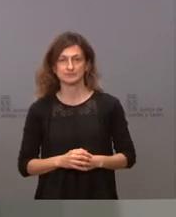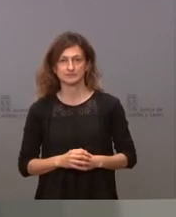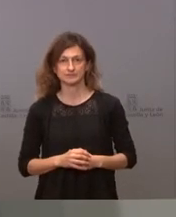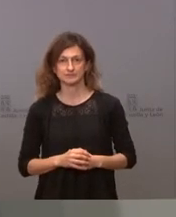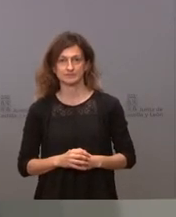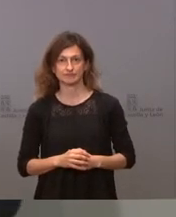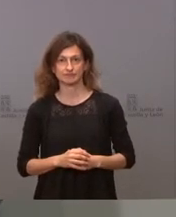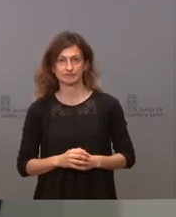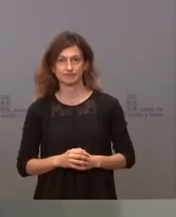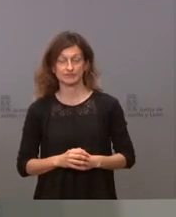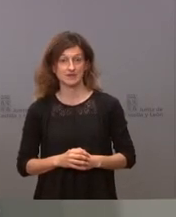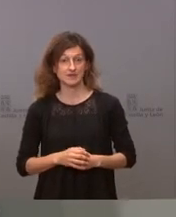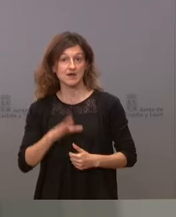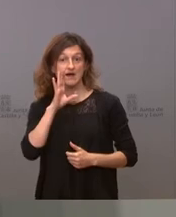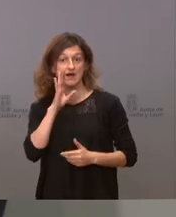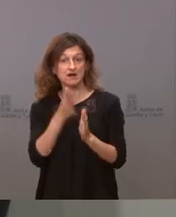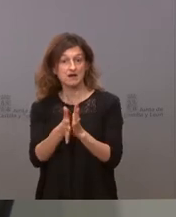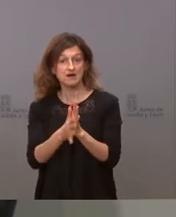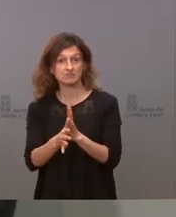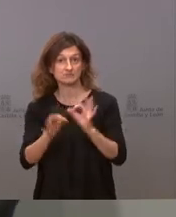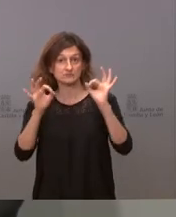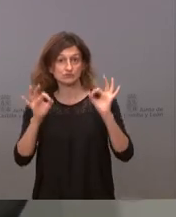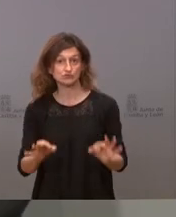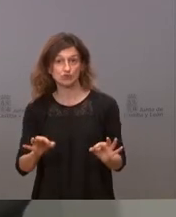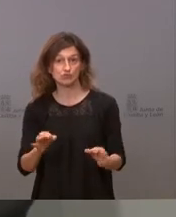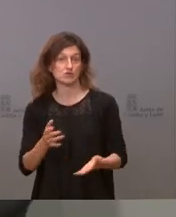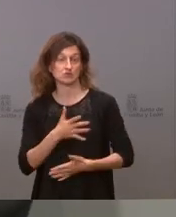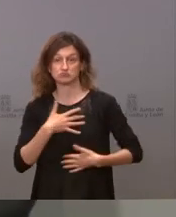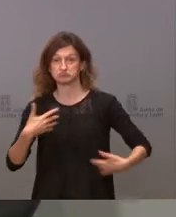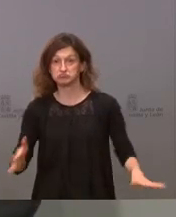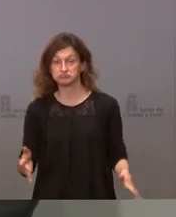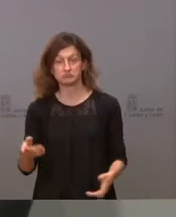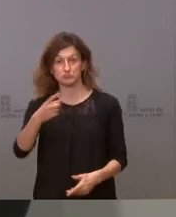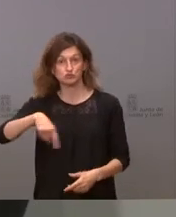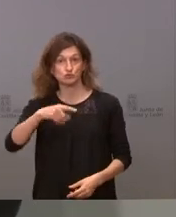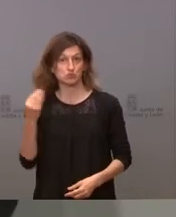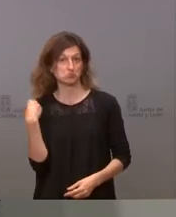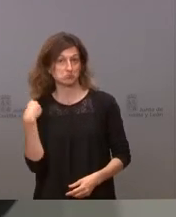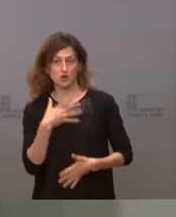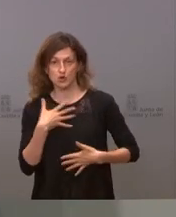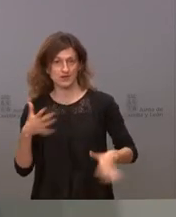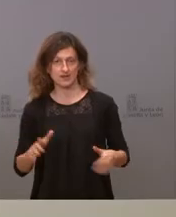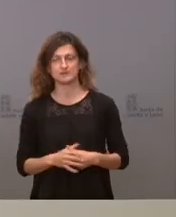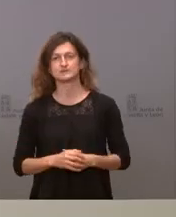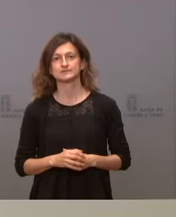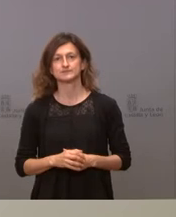Esto es todo lo que les queríamos comunicar y estamos a su disposición para cualquier pregunta que nos quieran hacer.